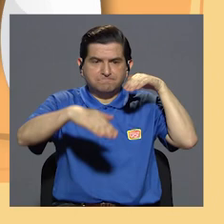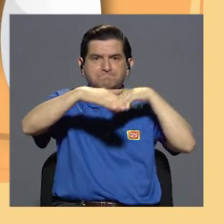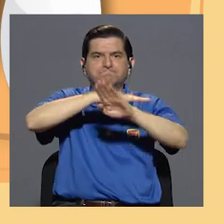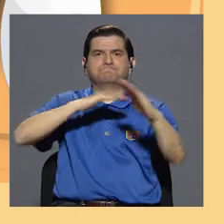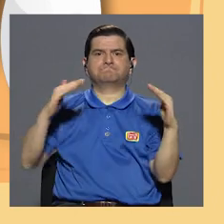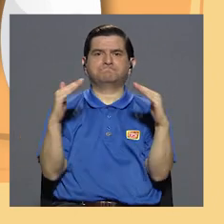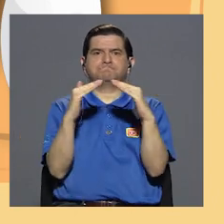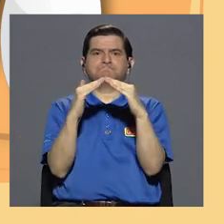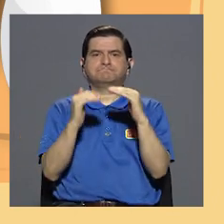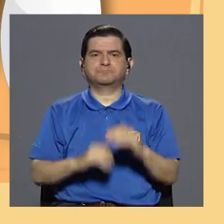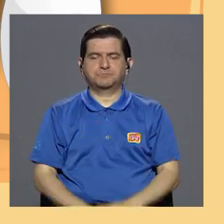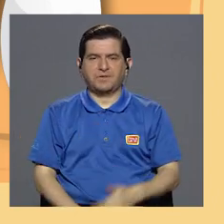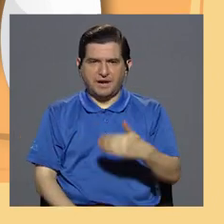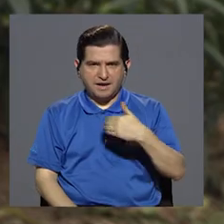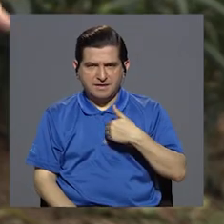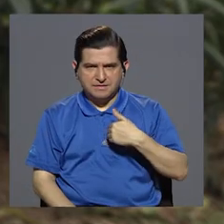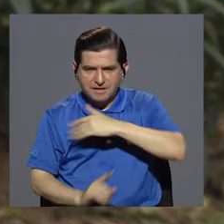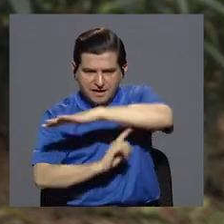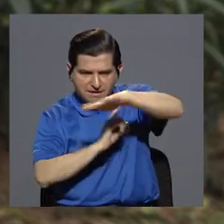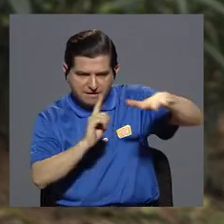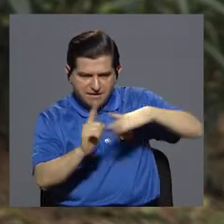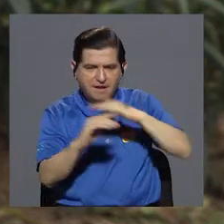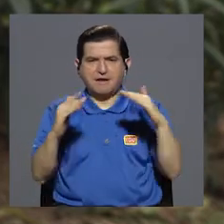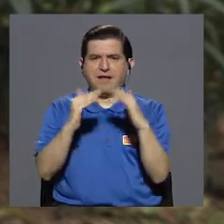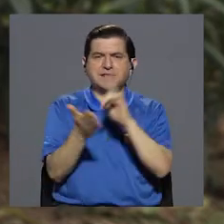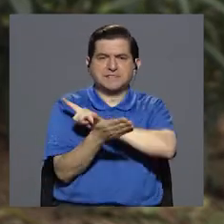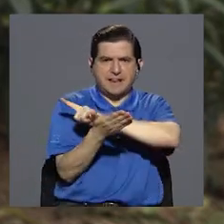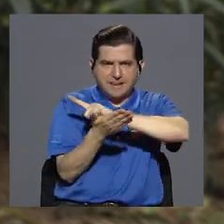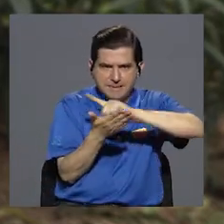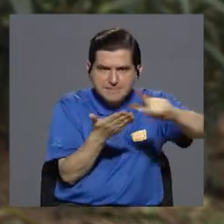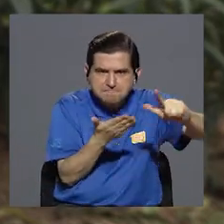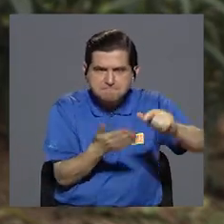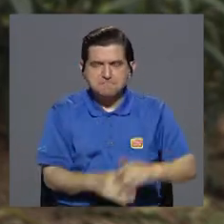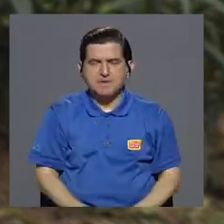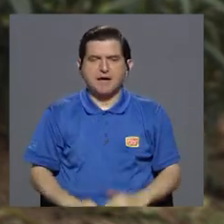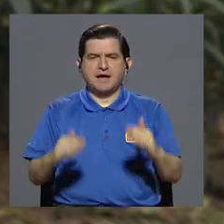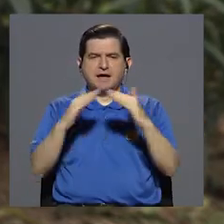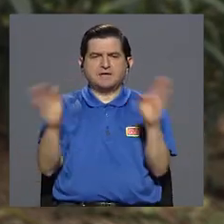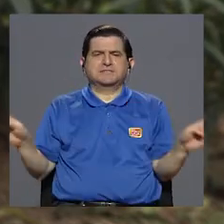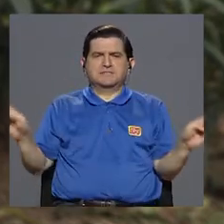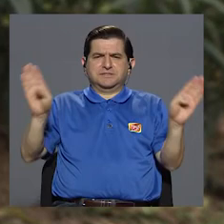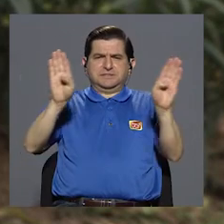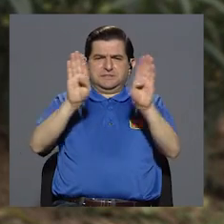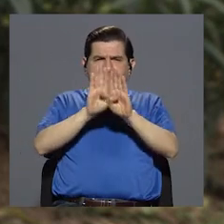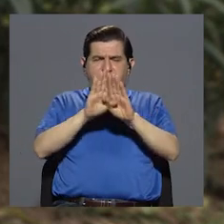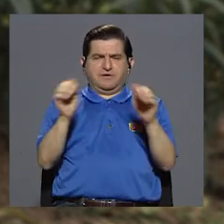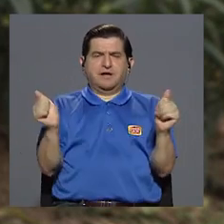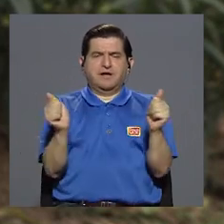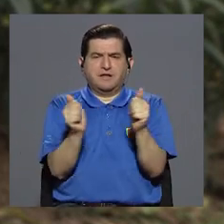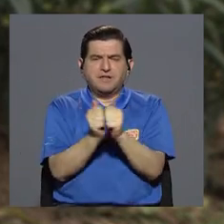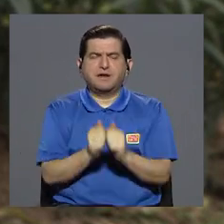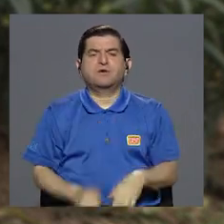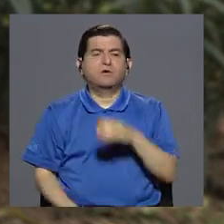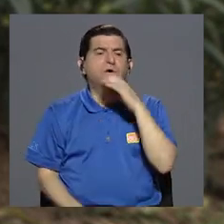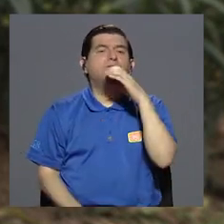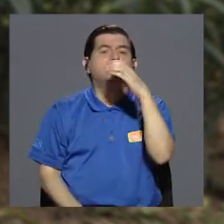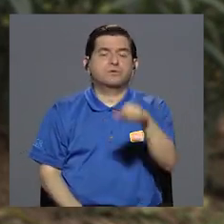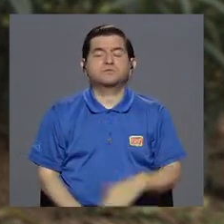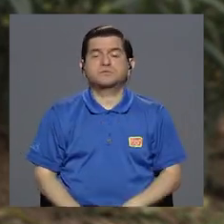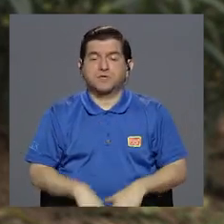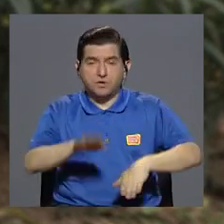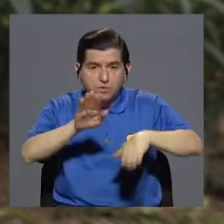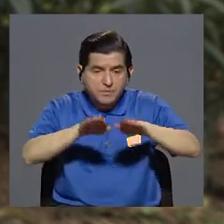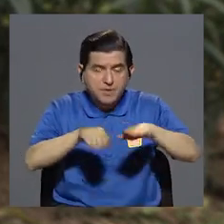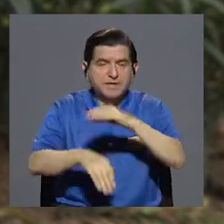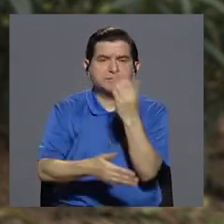residencias. Entonces, tenerlas en los alrededores de las casas limpias y tener las casas cerradas junto con las medidas que recomendé para los